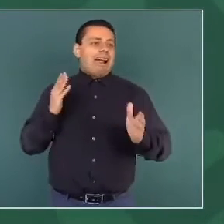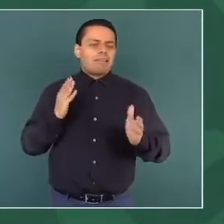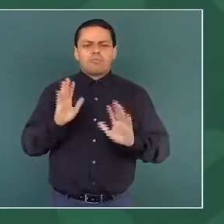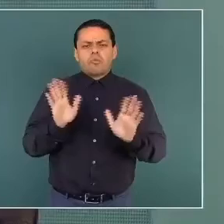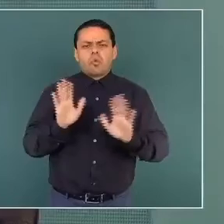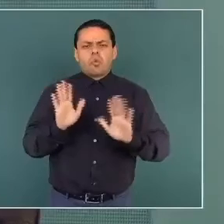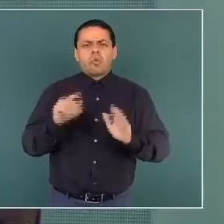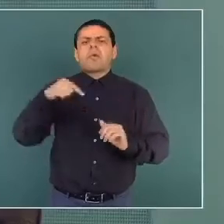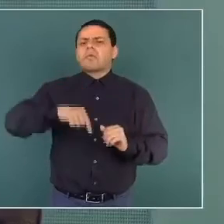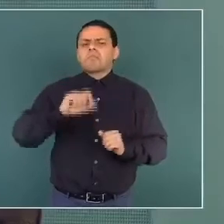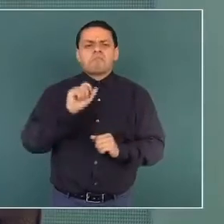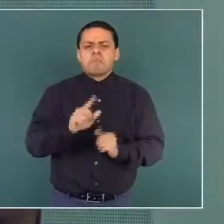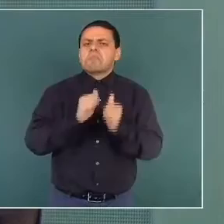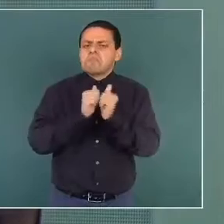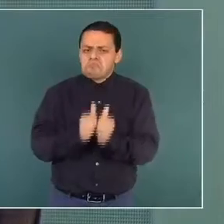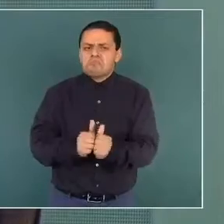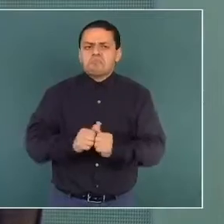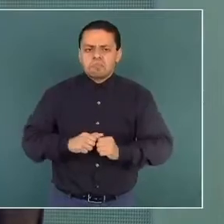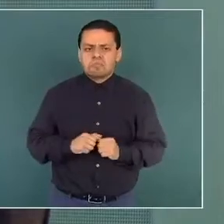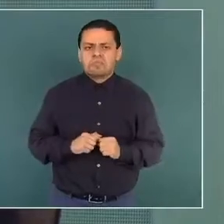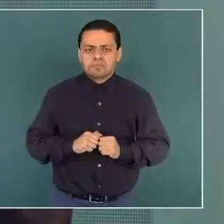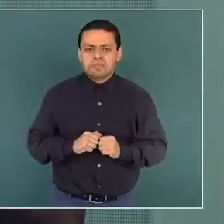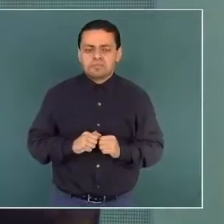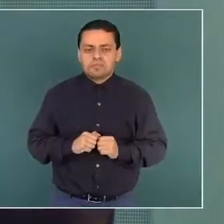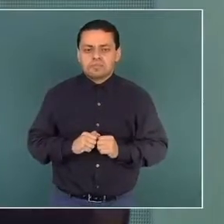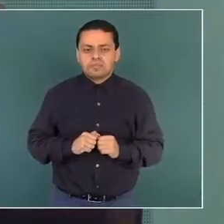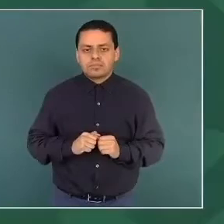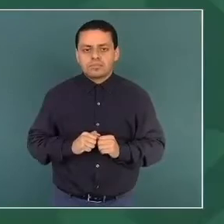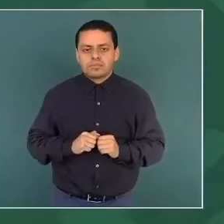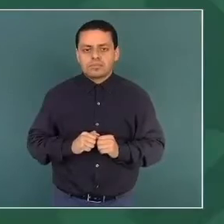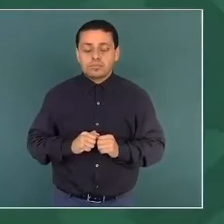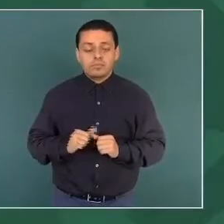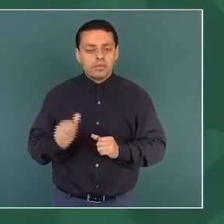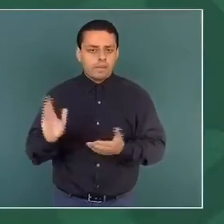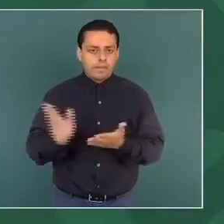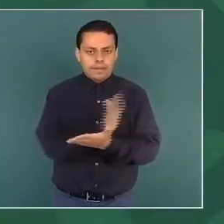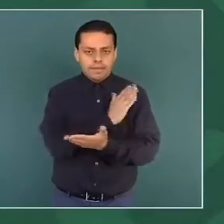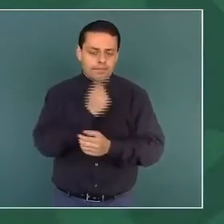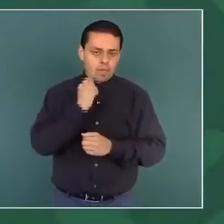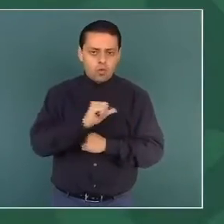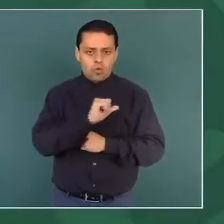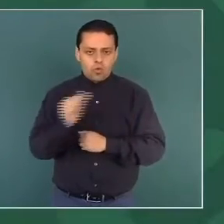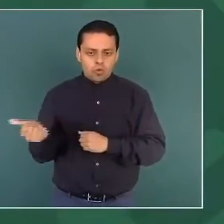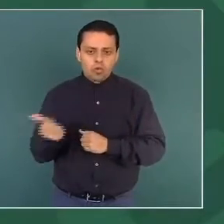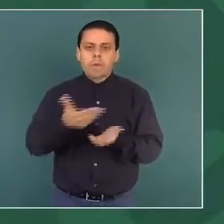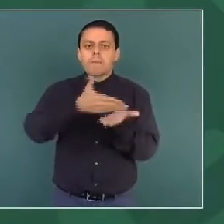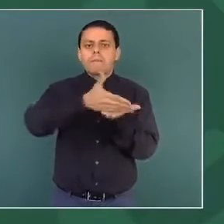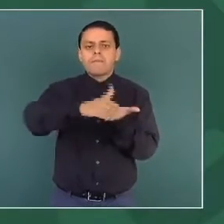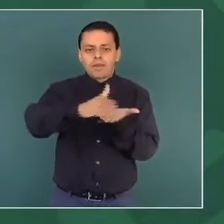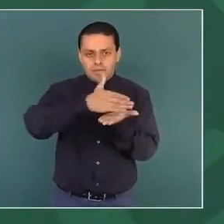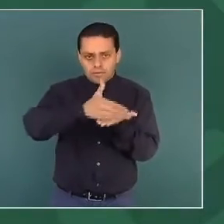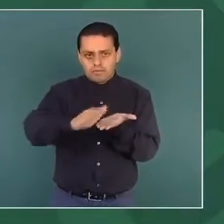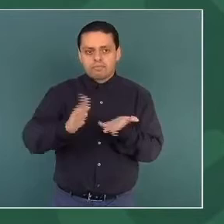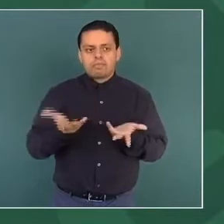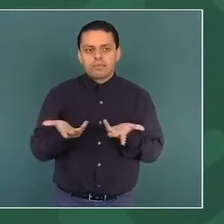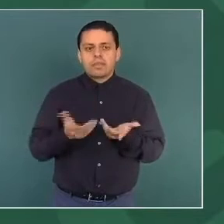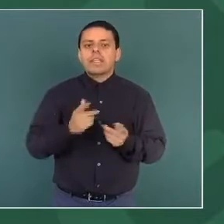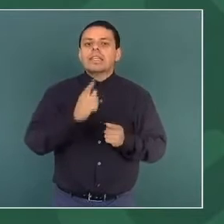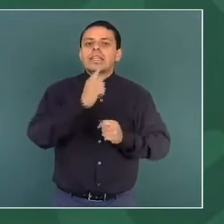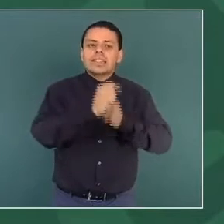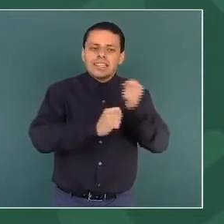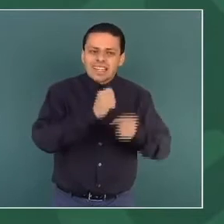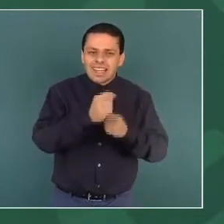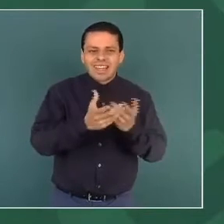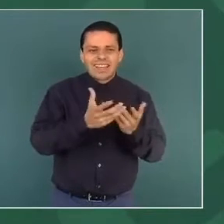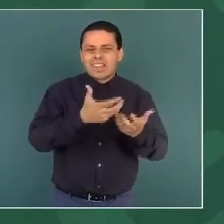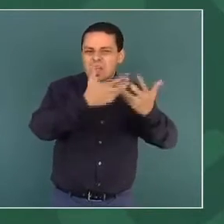En lo que tiene que ver con los créditos para pequeñas, medianas